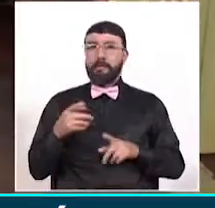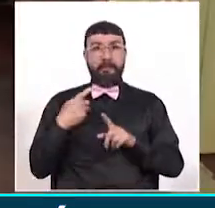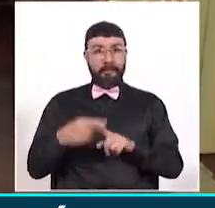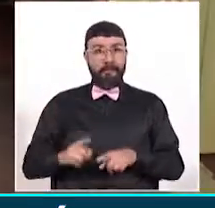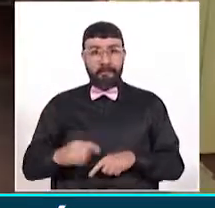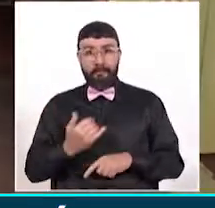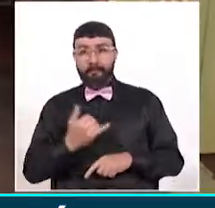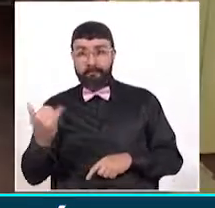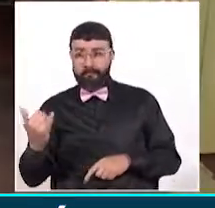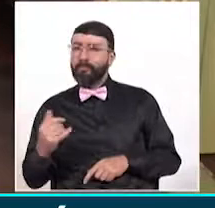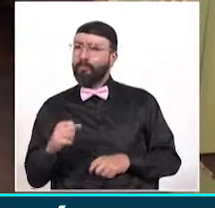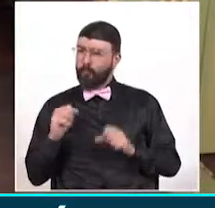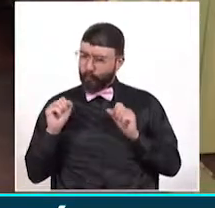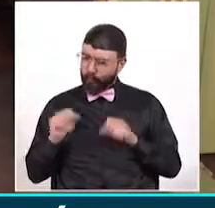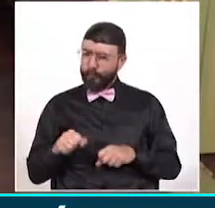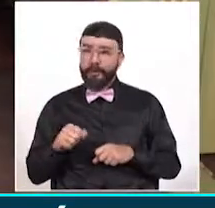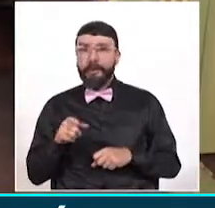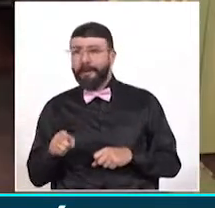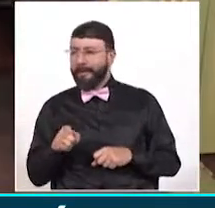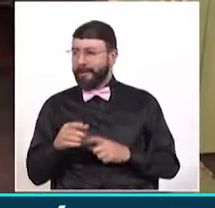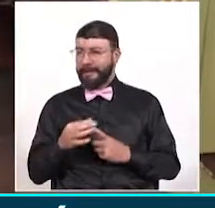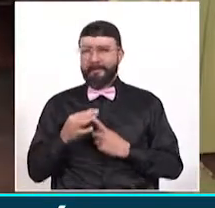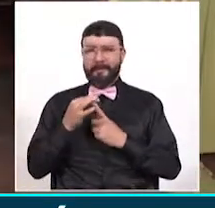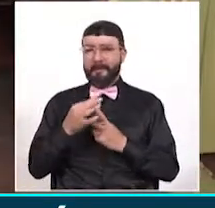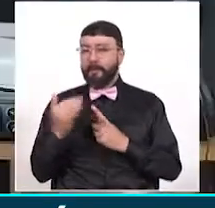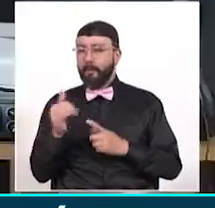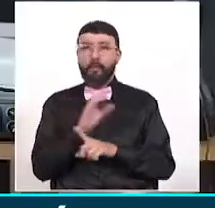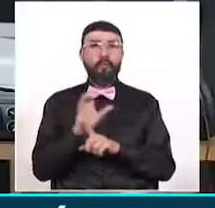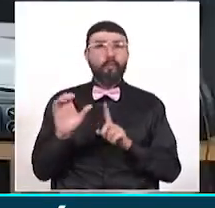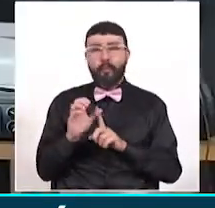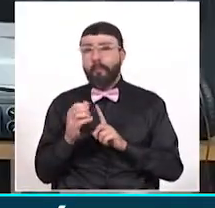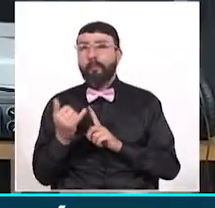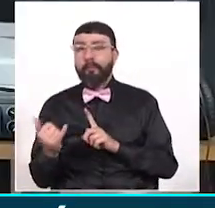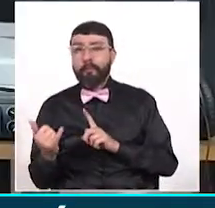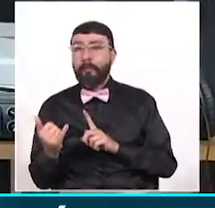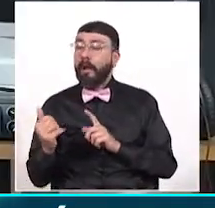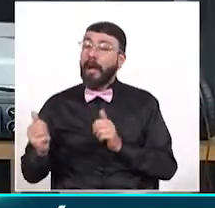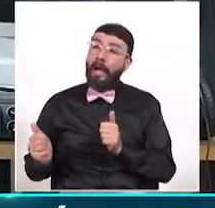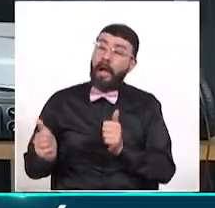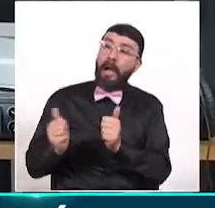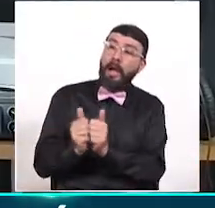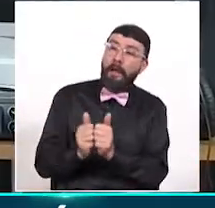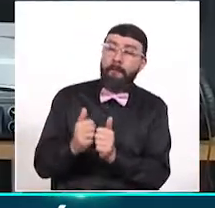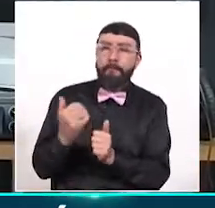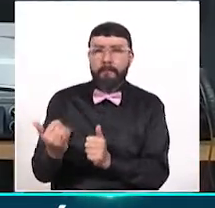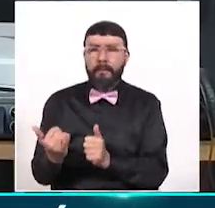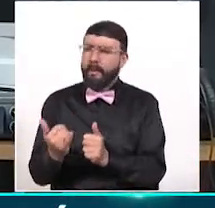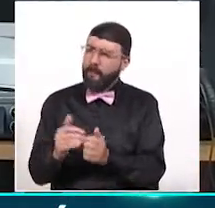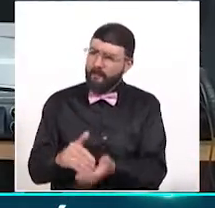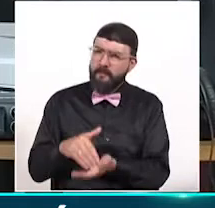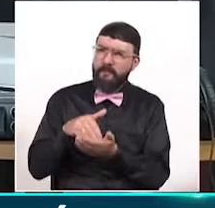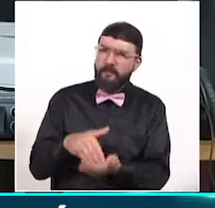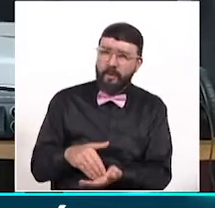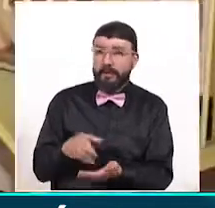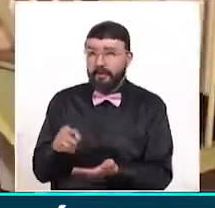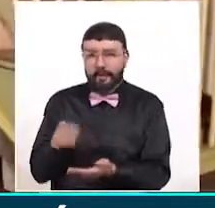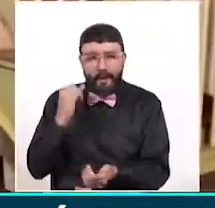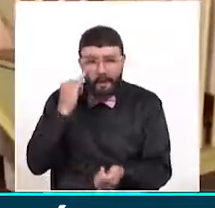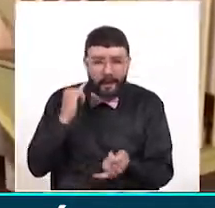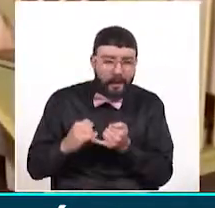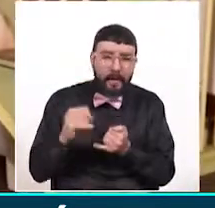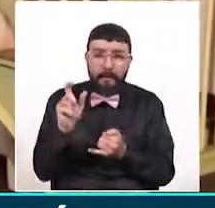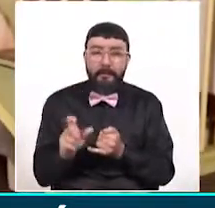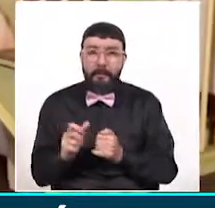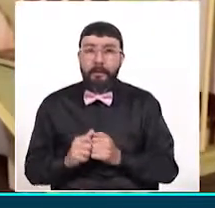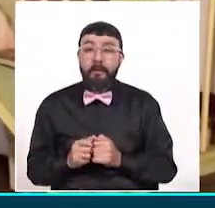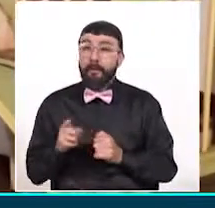tener estos referentes culturales que ayudan a fortalecer la identidad. La